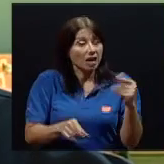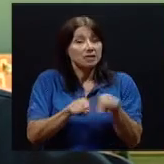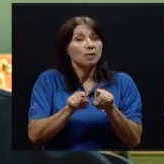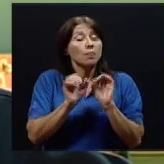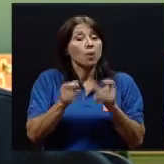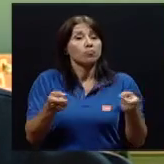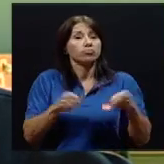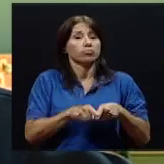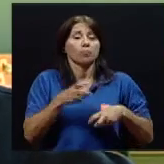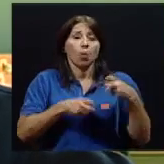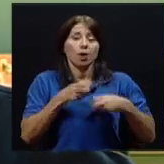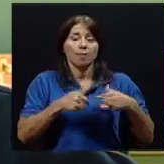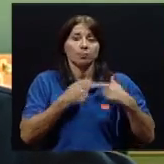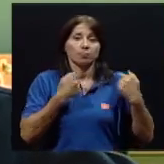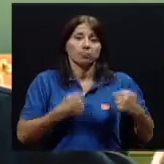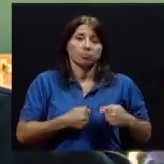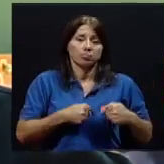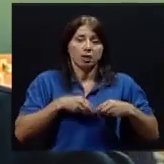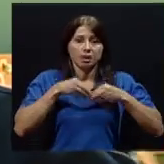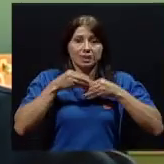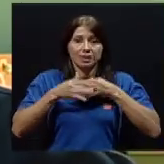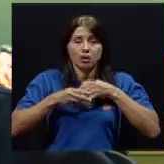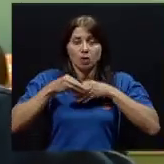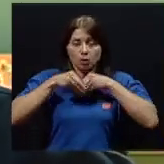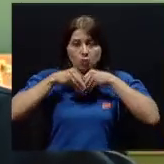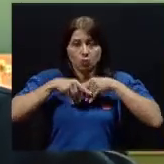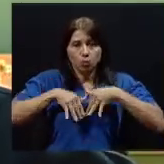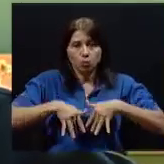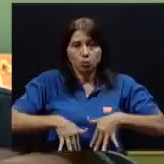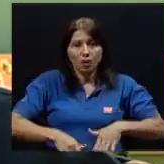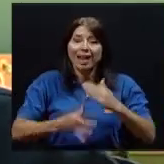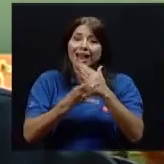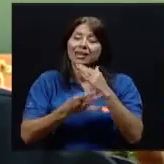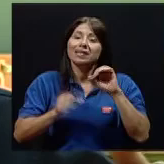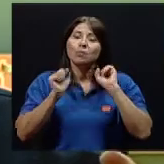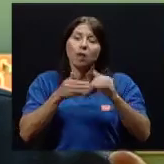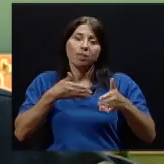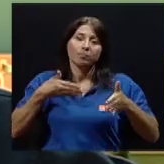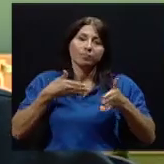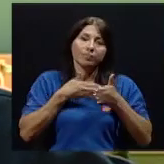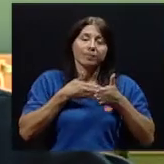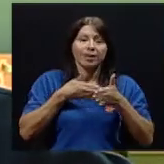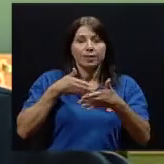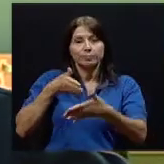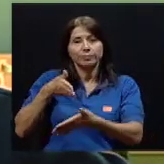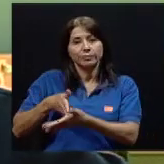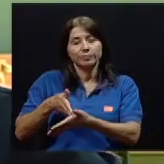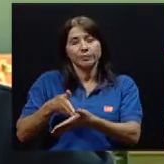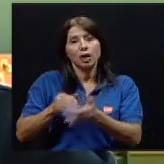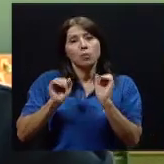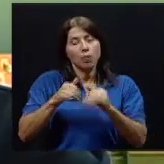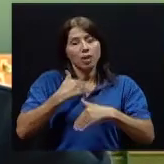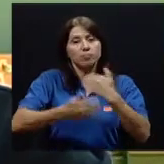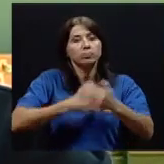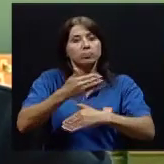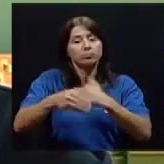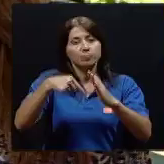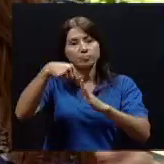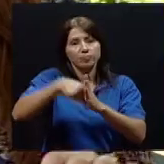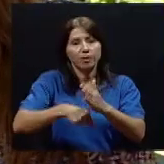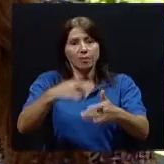de deterioro circulatorio global, que va a implicar daño directo a los dos órganos, y progresión del síndrome como tal.